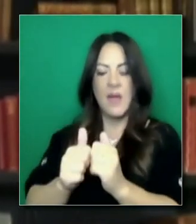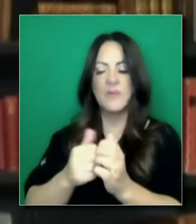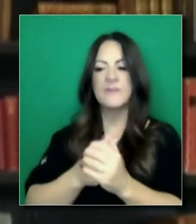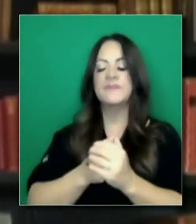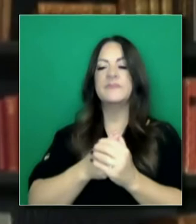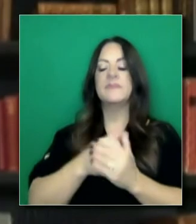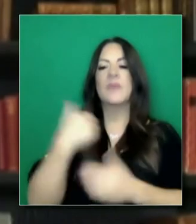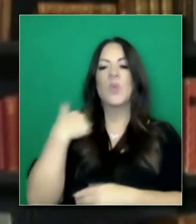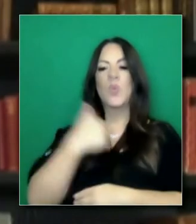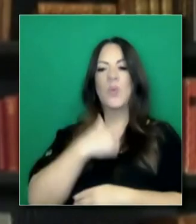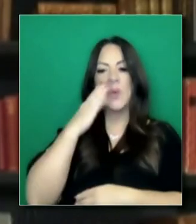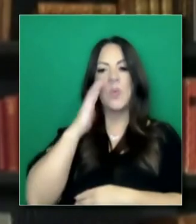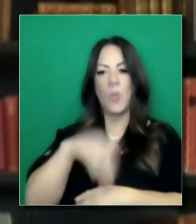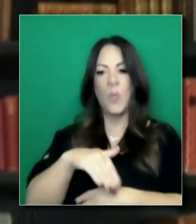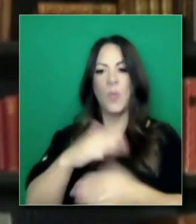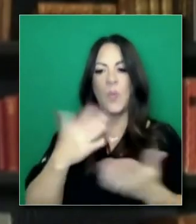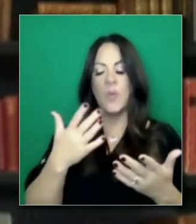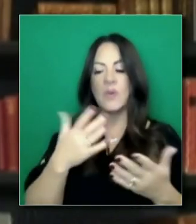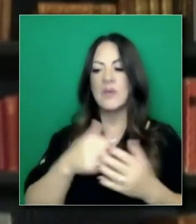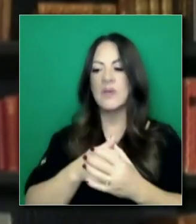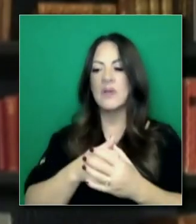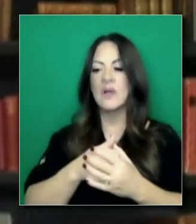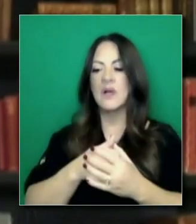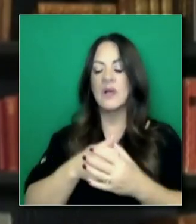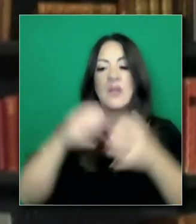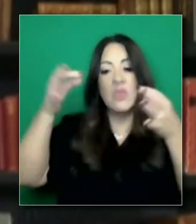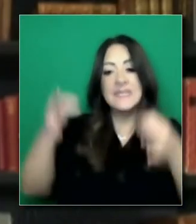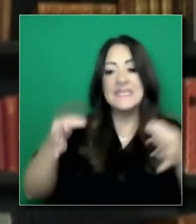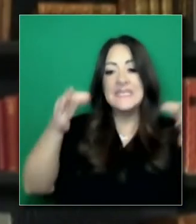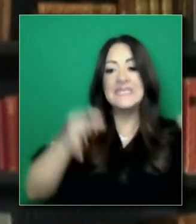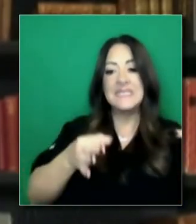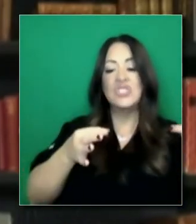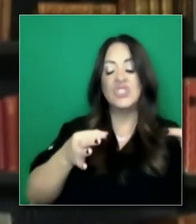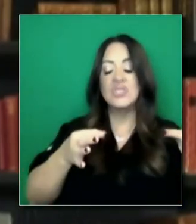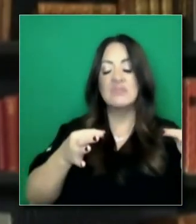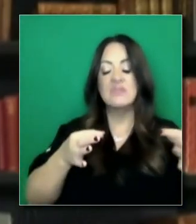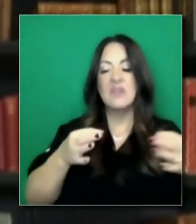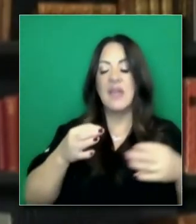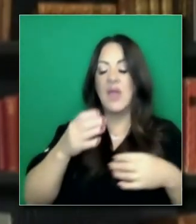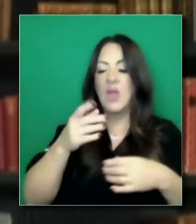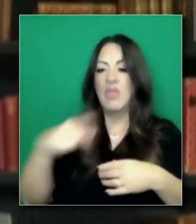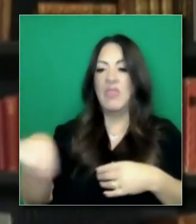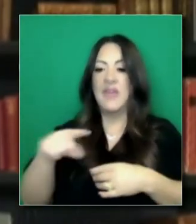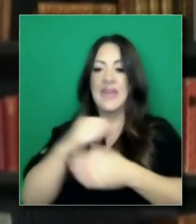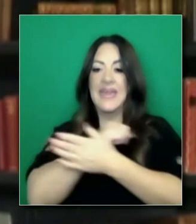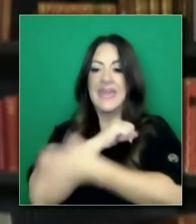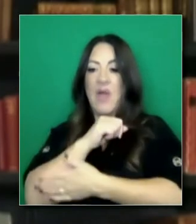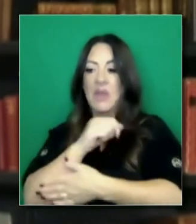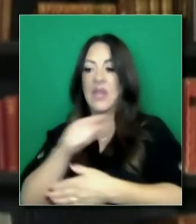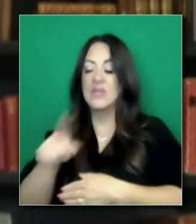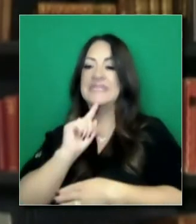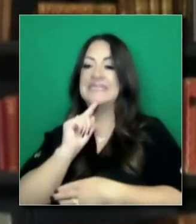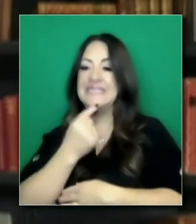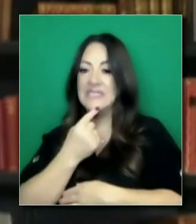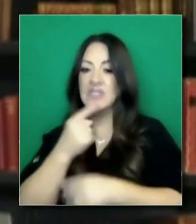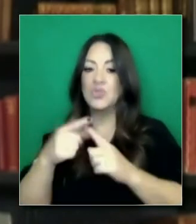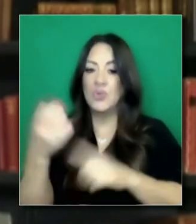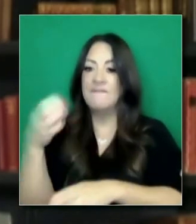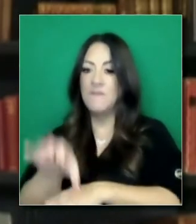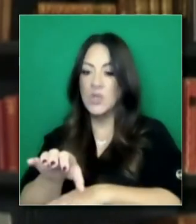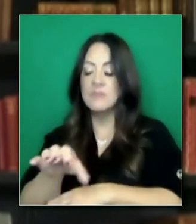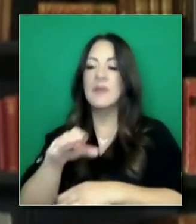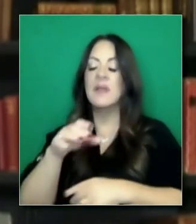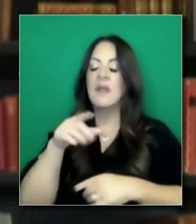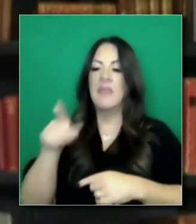establecido en cuanto a la distribución de estos dólares de discreción que serán distribuidos a condados